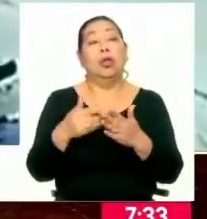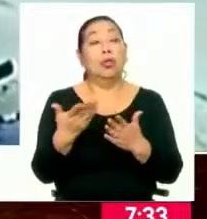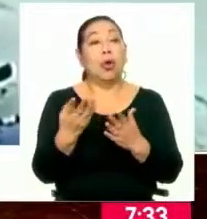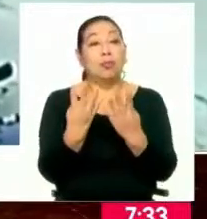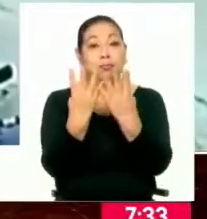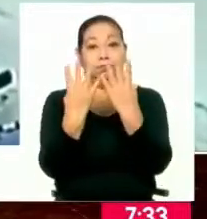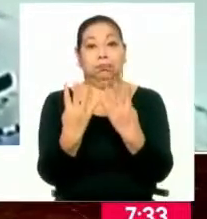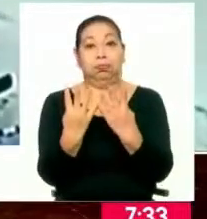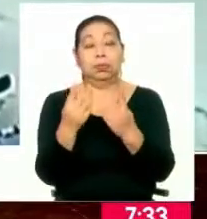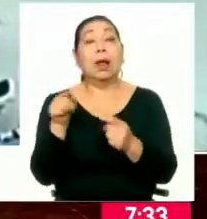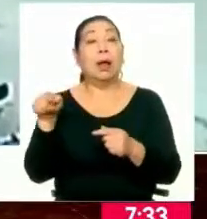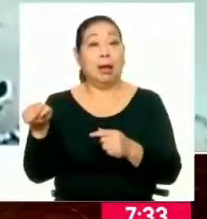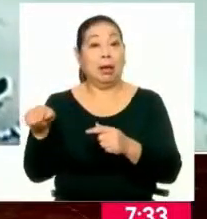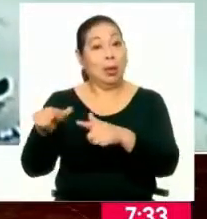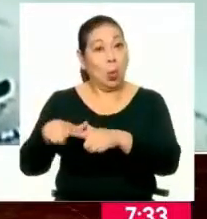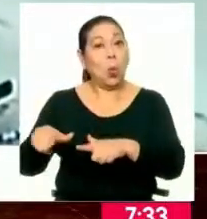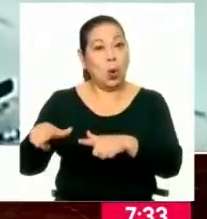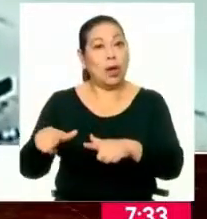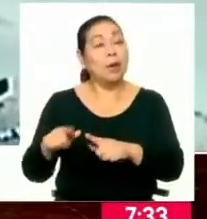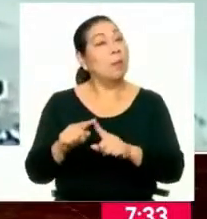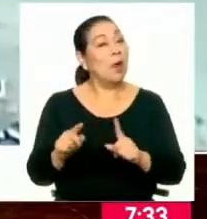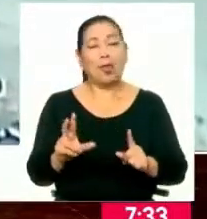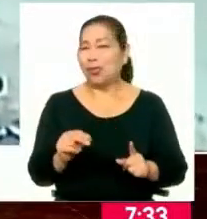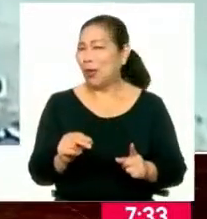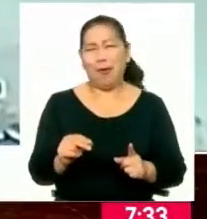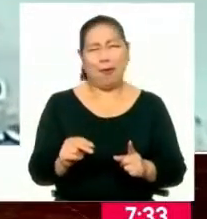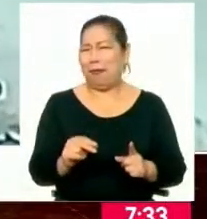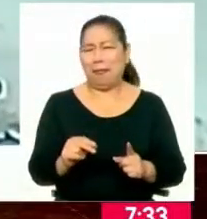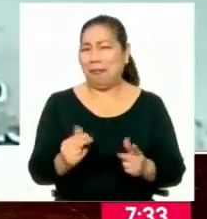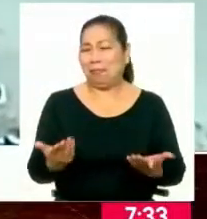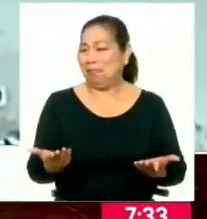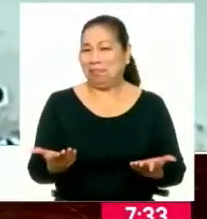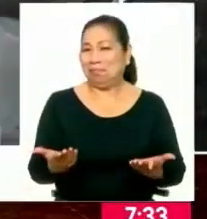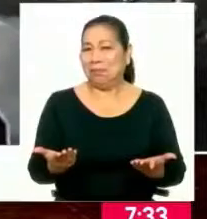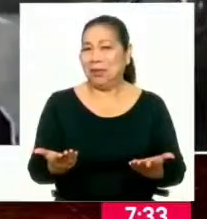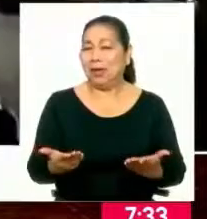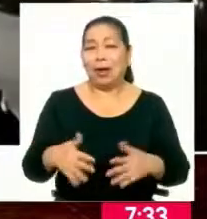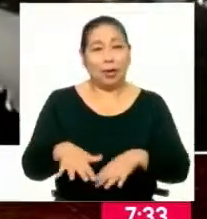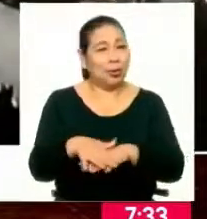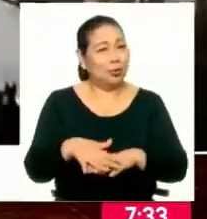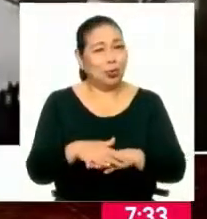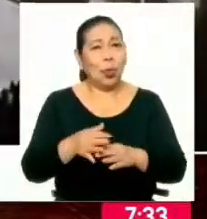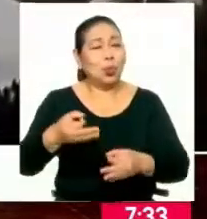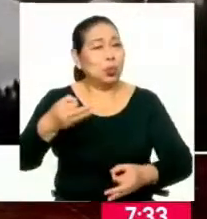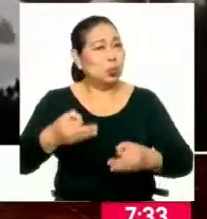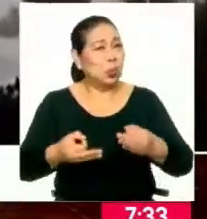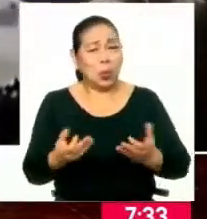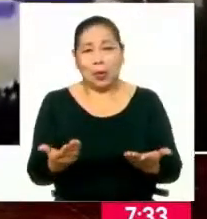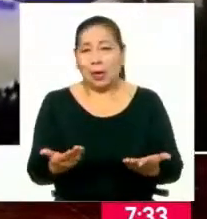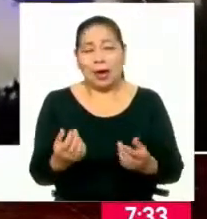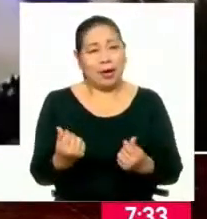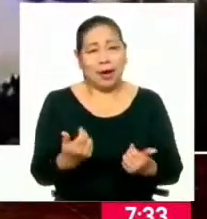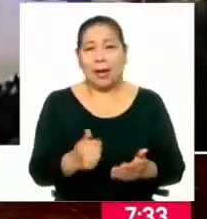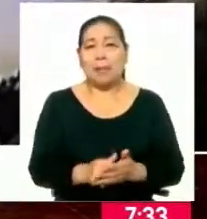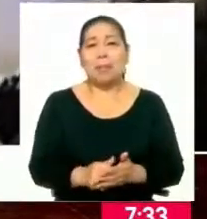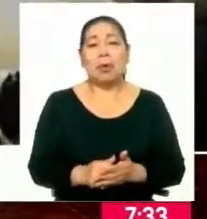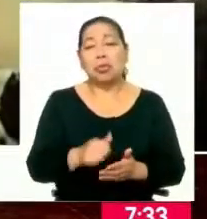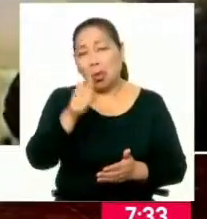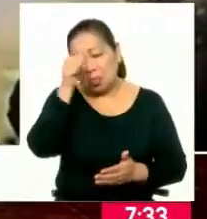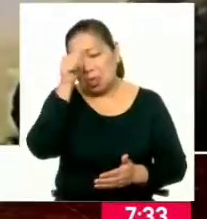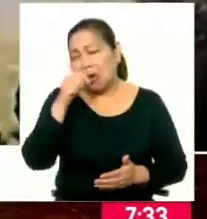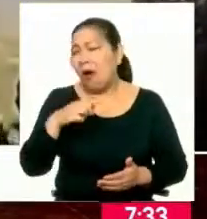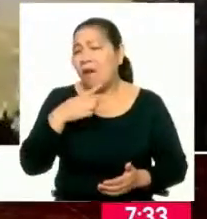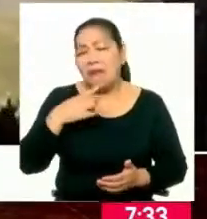carceletas. Así que no será nada extraño que se puedan realizar audiencias, incluso los domingos,